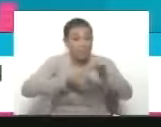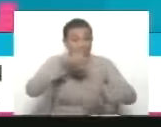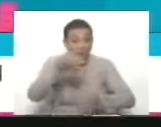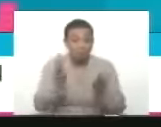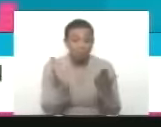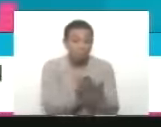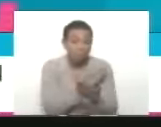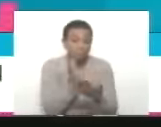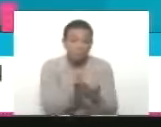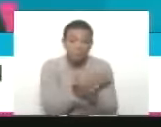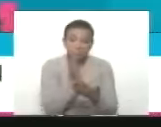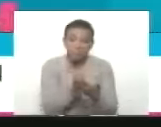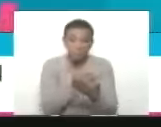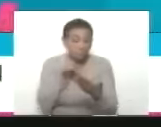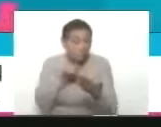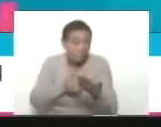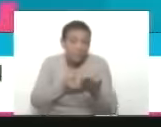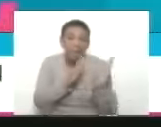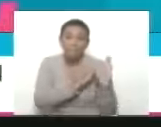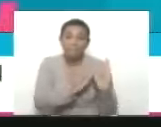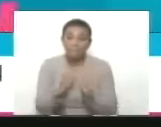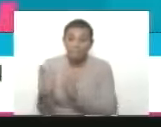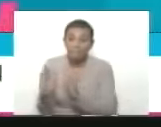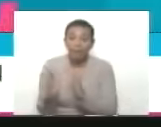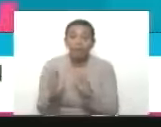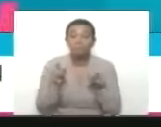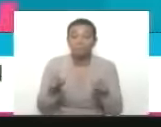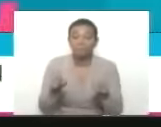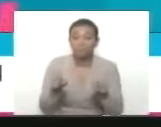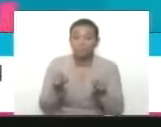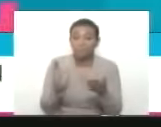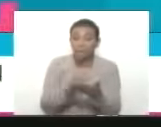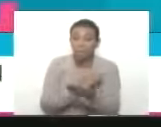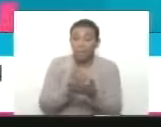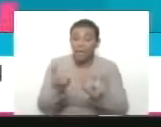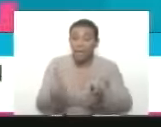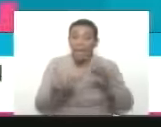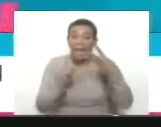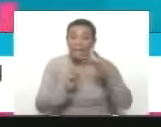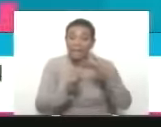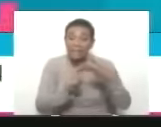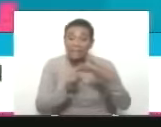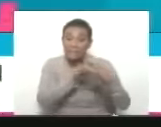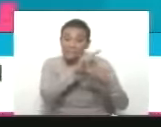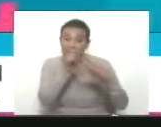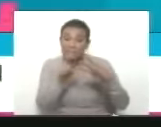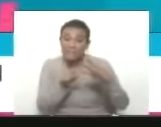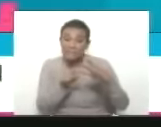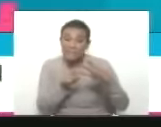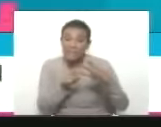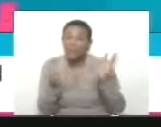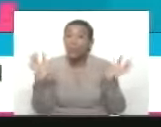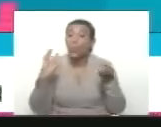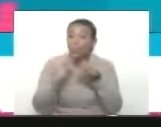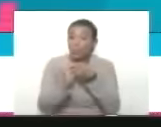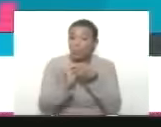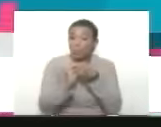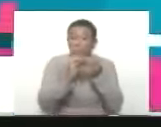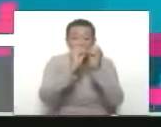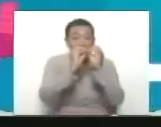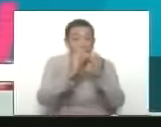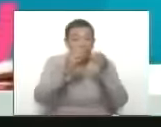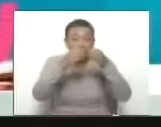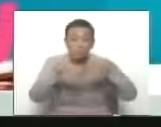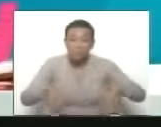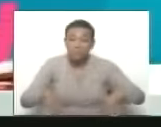igualmente está el programa del tercer vértice que va haciendo un resumen el